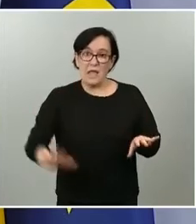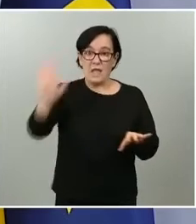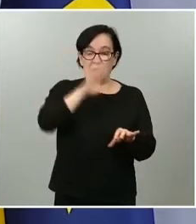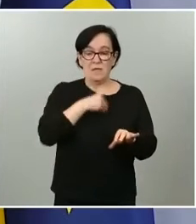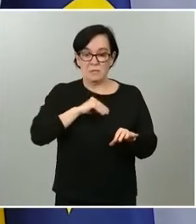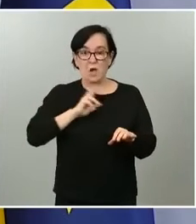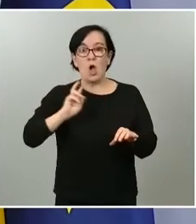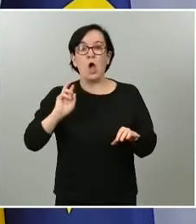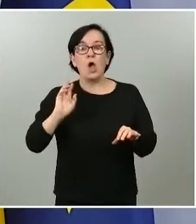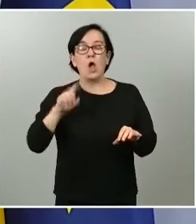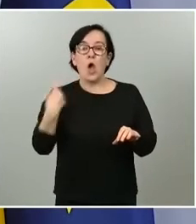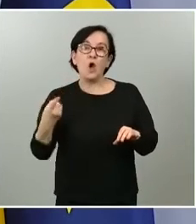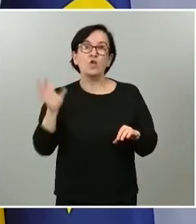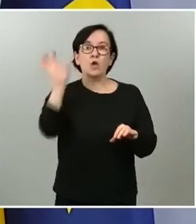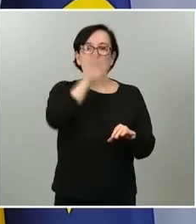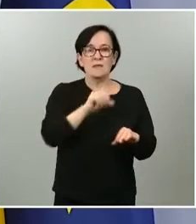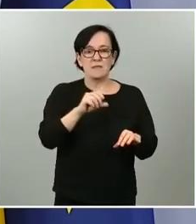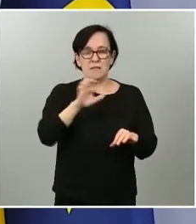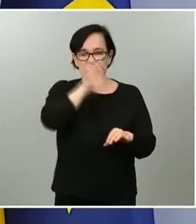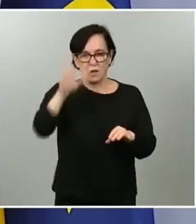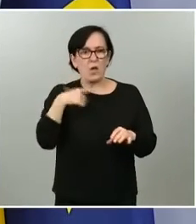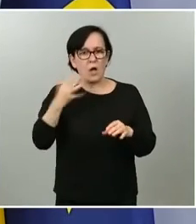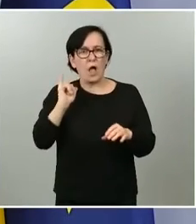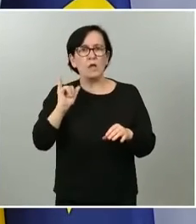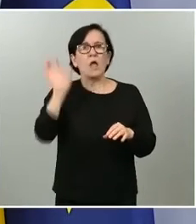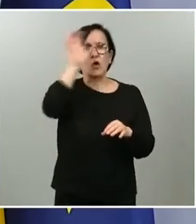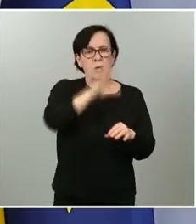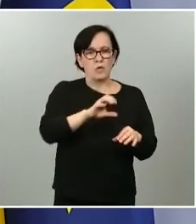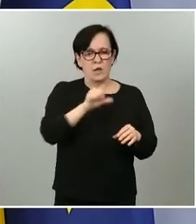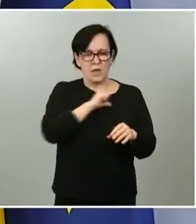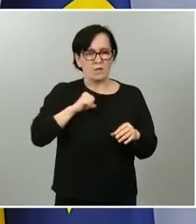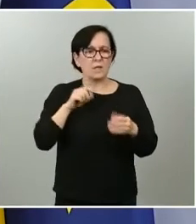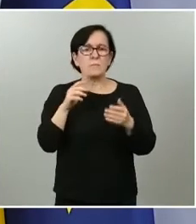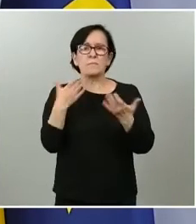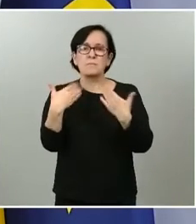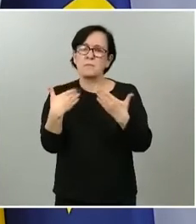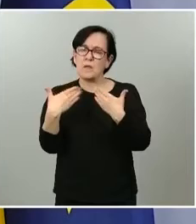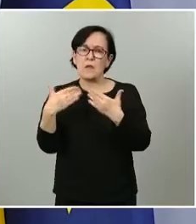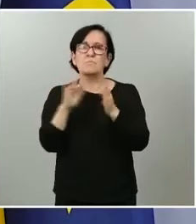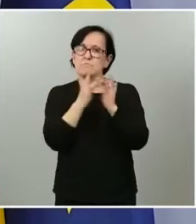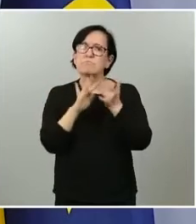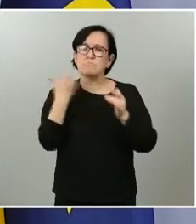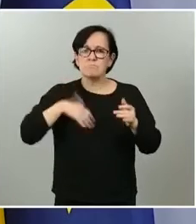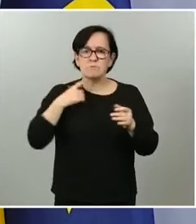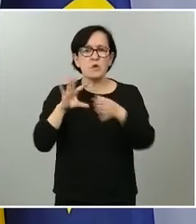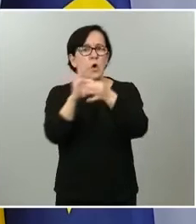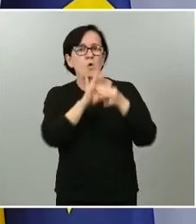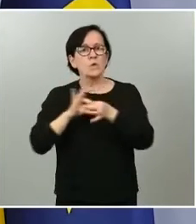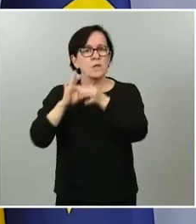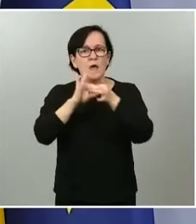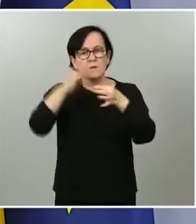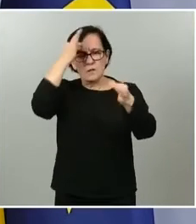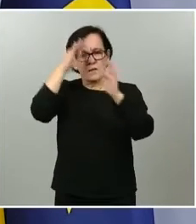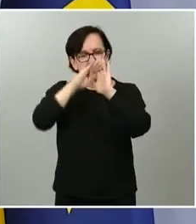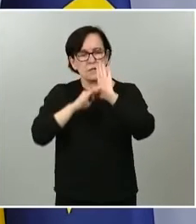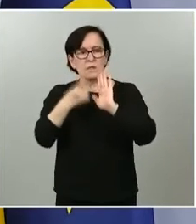europeos y en ese sentido sí que hemos hablado con las comunidades autónomas que vamos a actuar con unidad de criterio y además requerirían